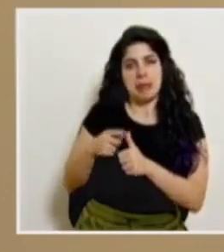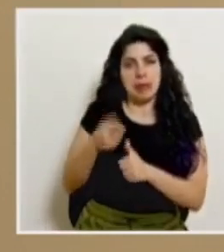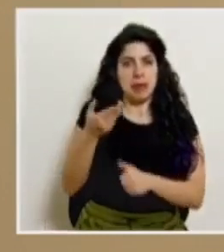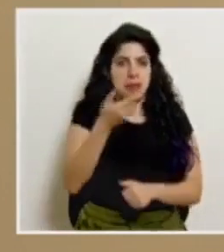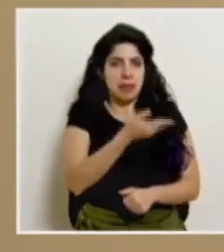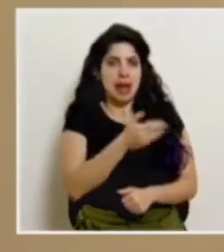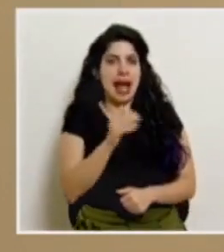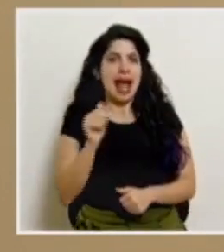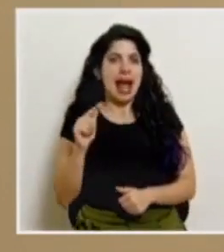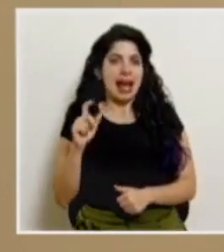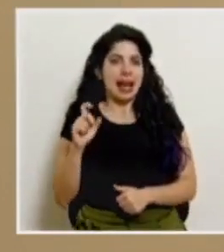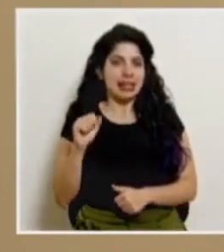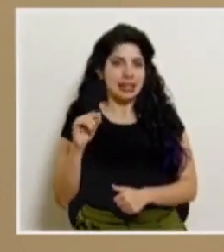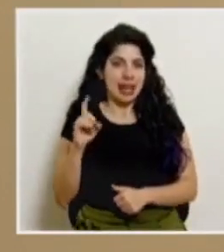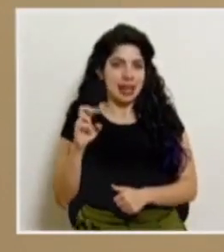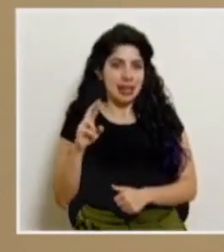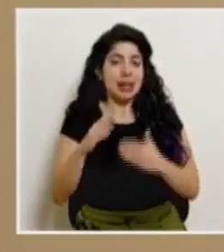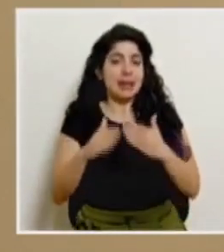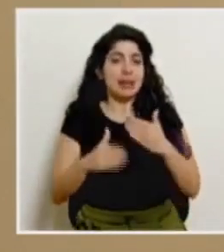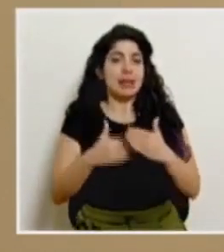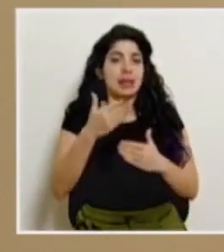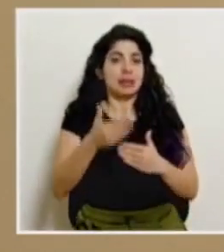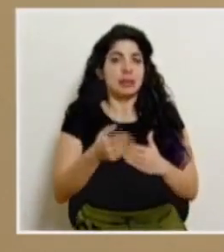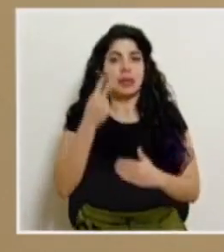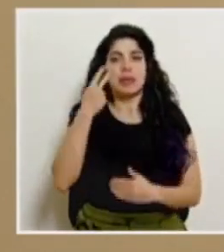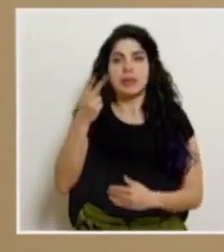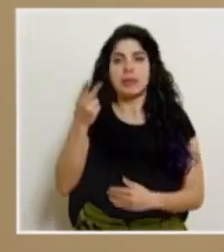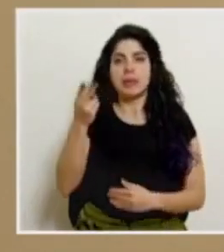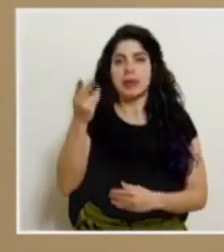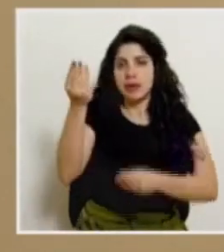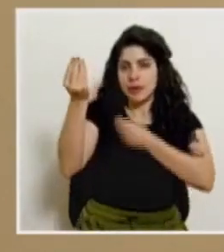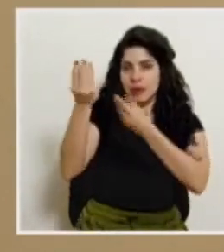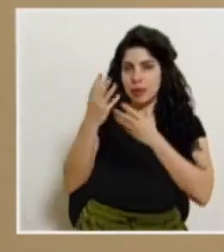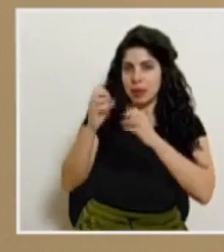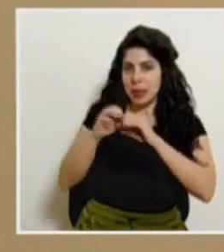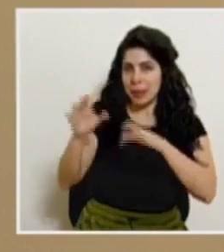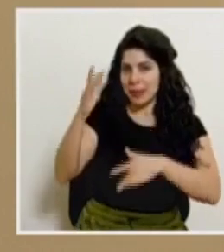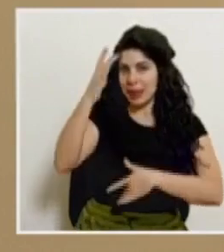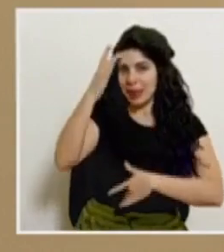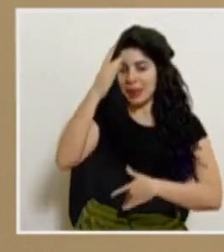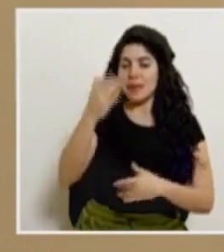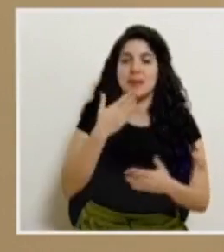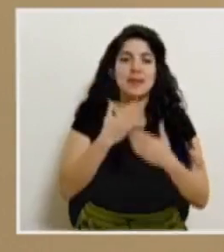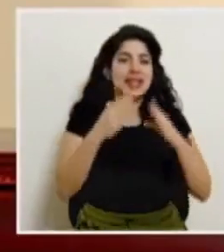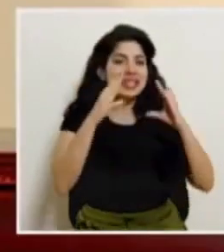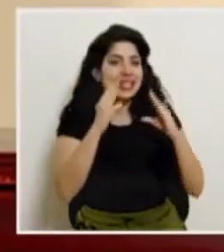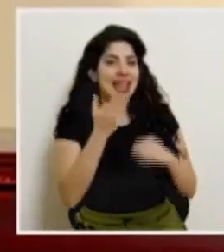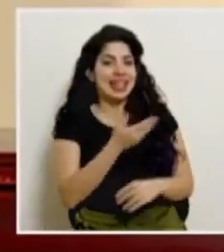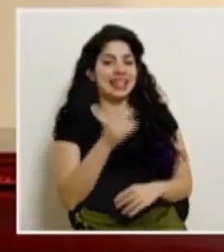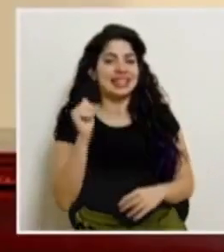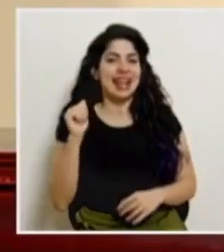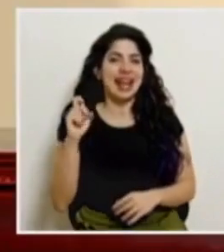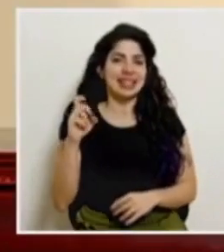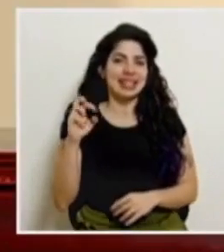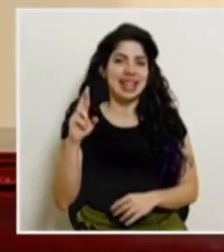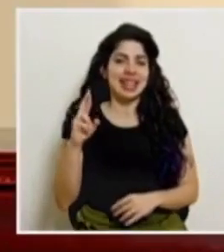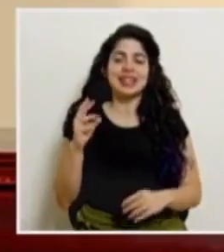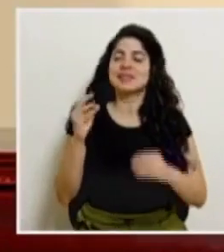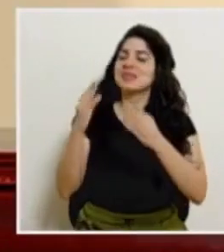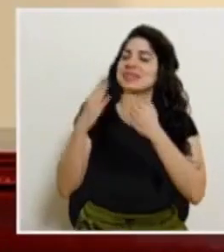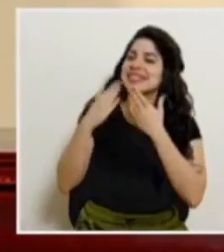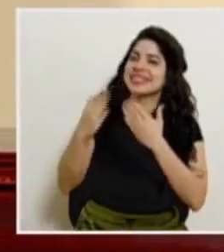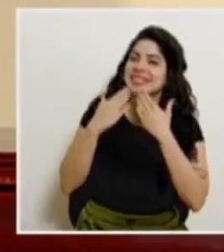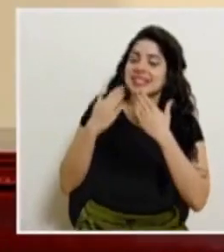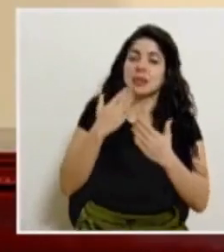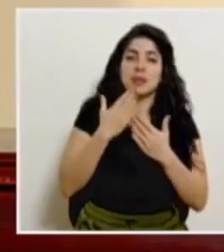Alexander y posteriormente observaremos el reporte epidemiológico. Muy buenas tardes, don Alexander. Muchísimas gracias. Muy